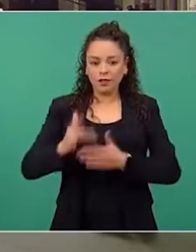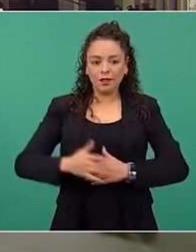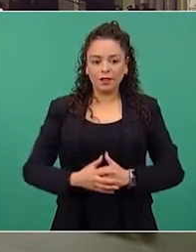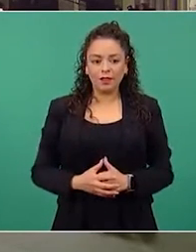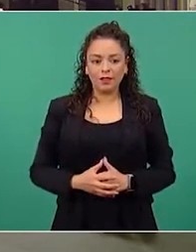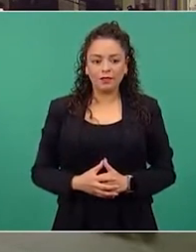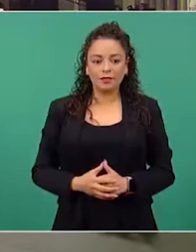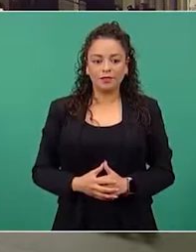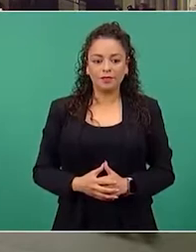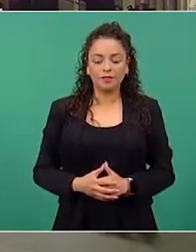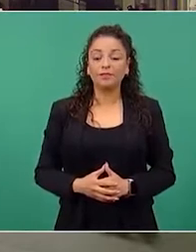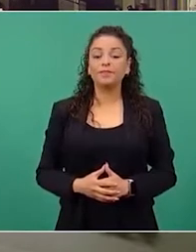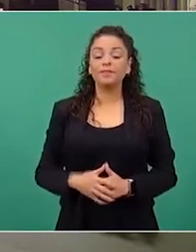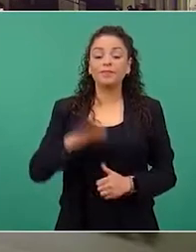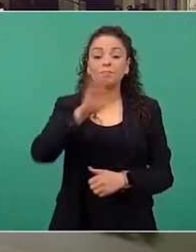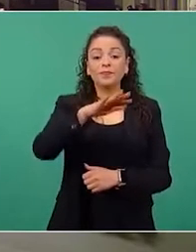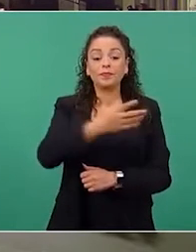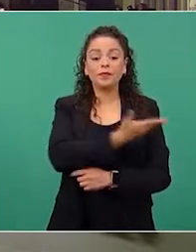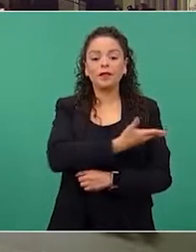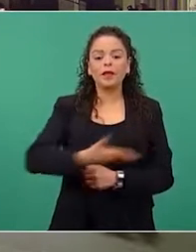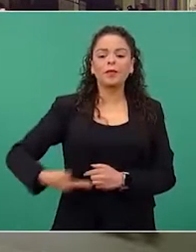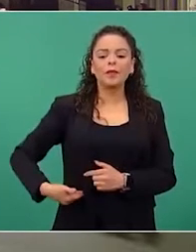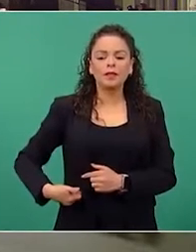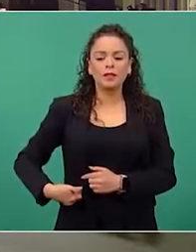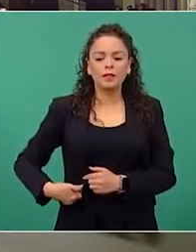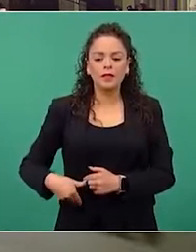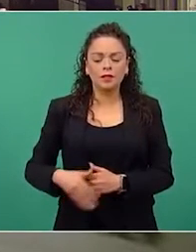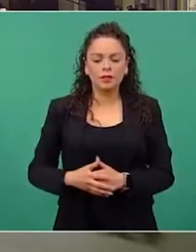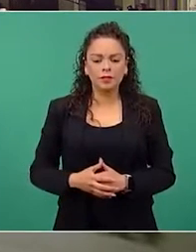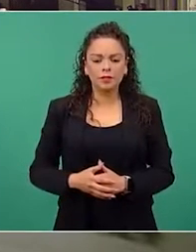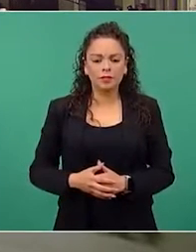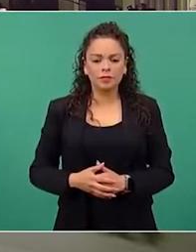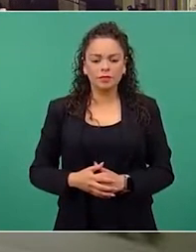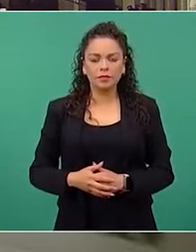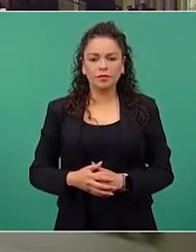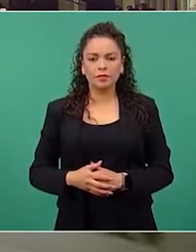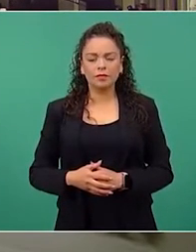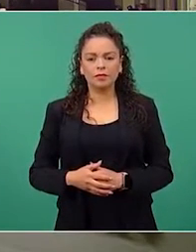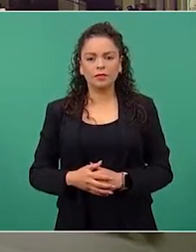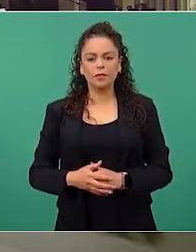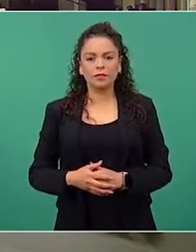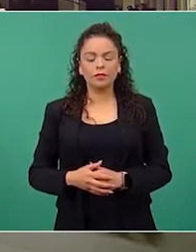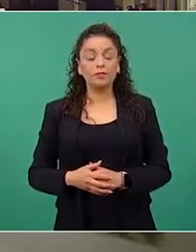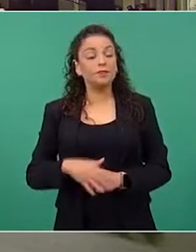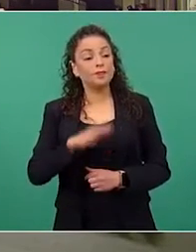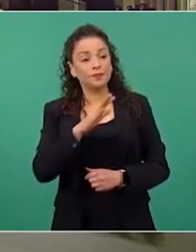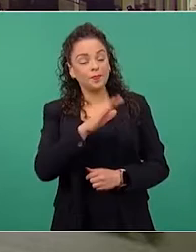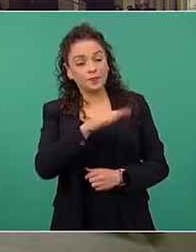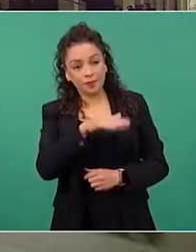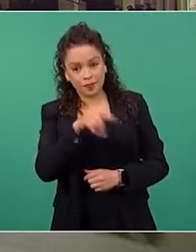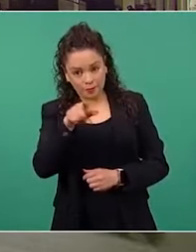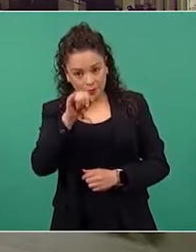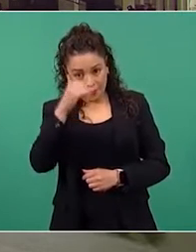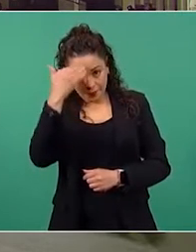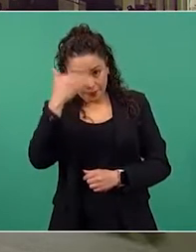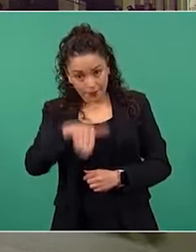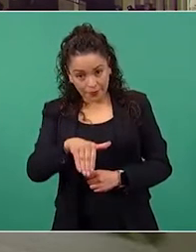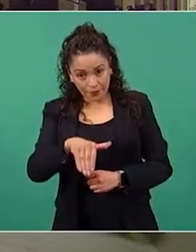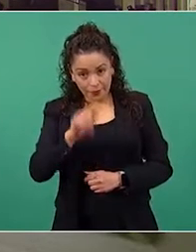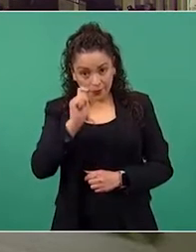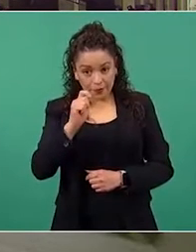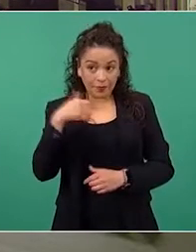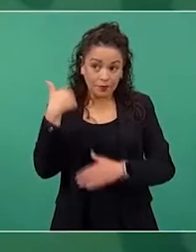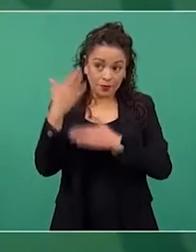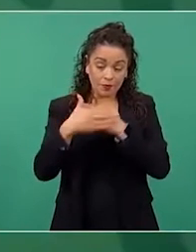Señor presidente. Sí se sabe que ya a partir del año